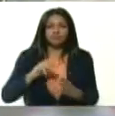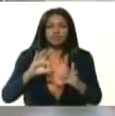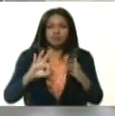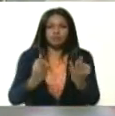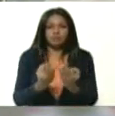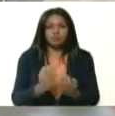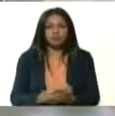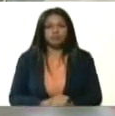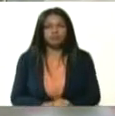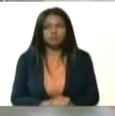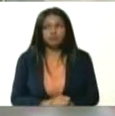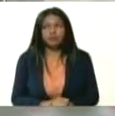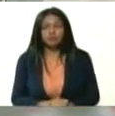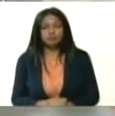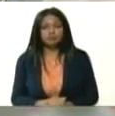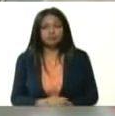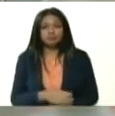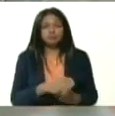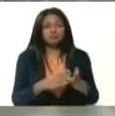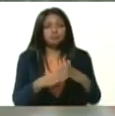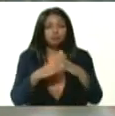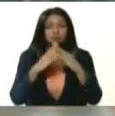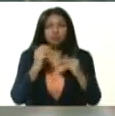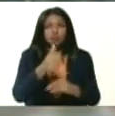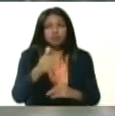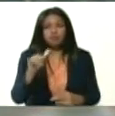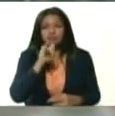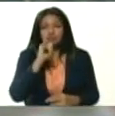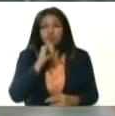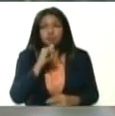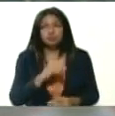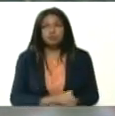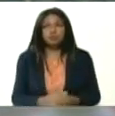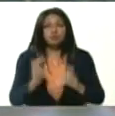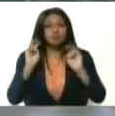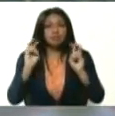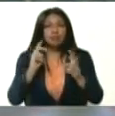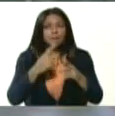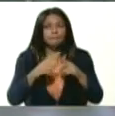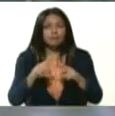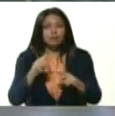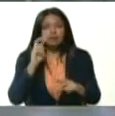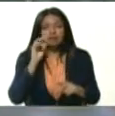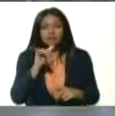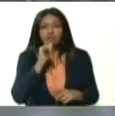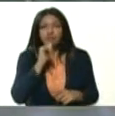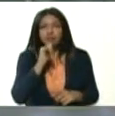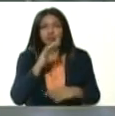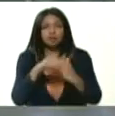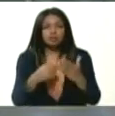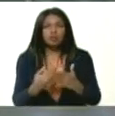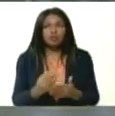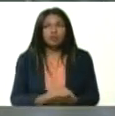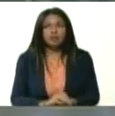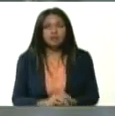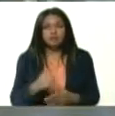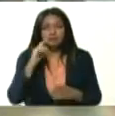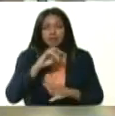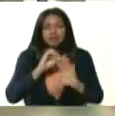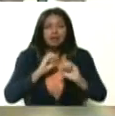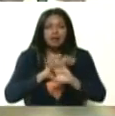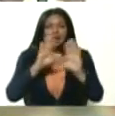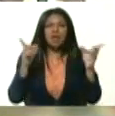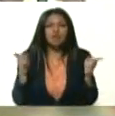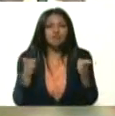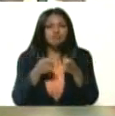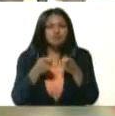que llega a todos, que llega a todas. Así que anuncio esto, tengo otros temas aquí, pero quería escuchar el reporte contundentemente